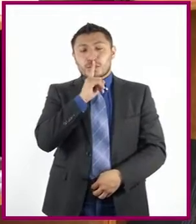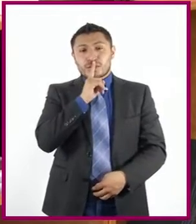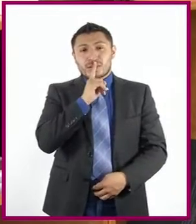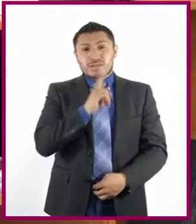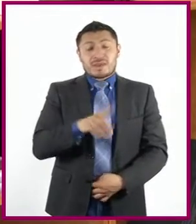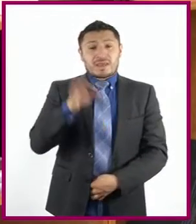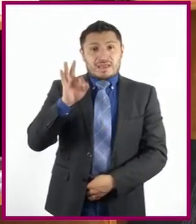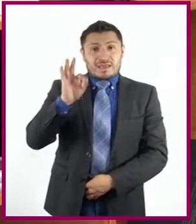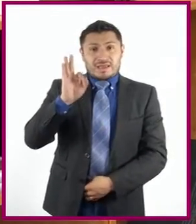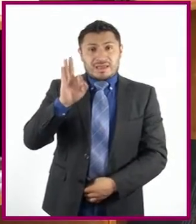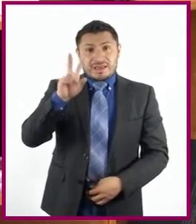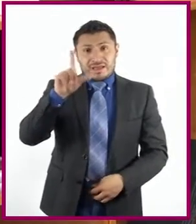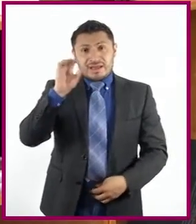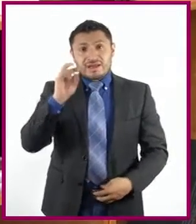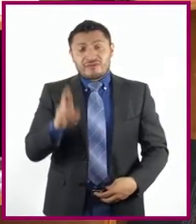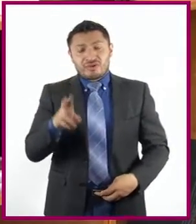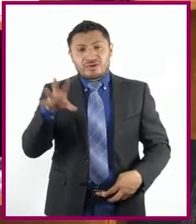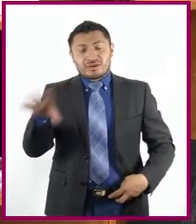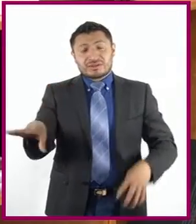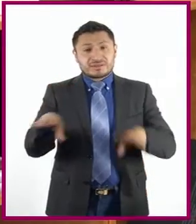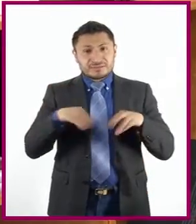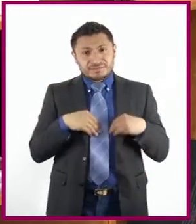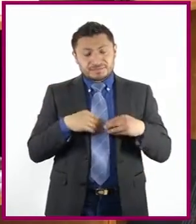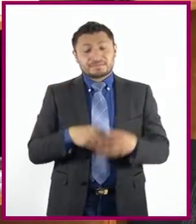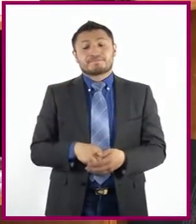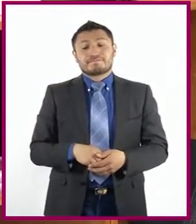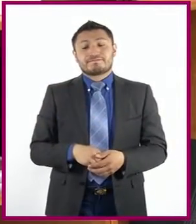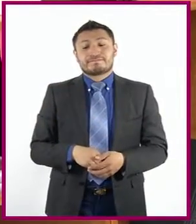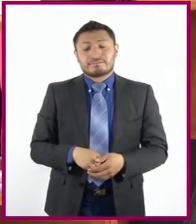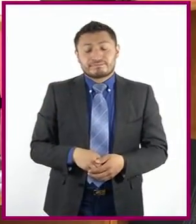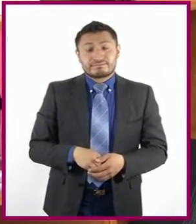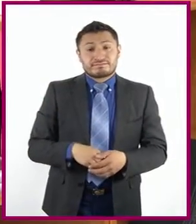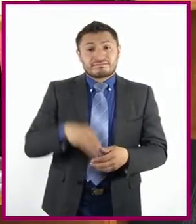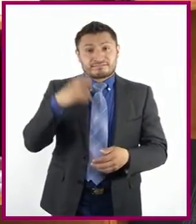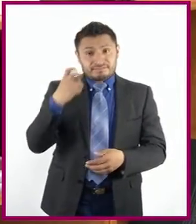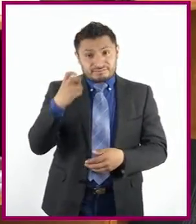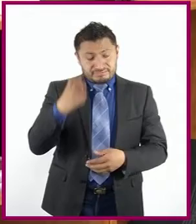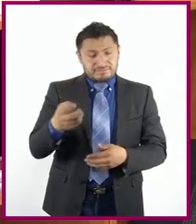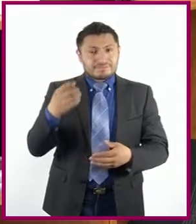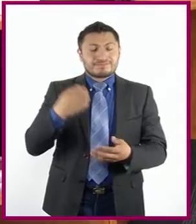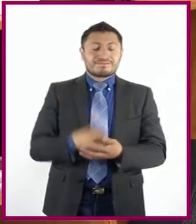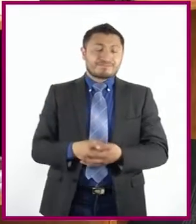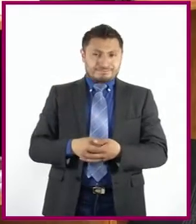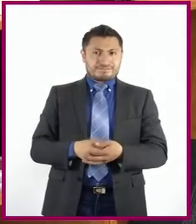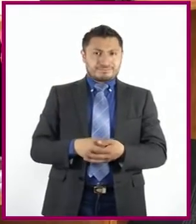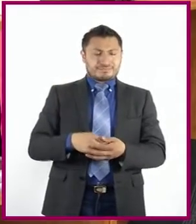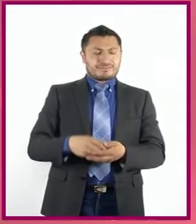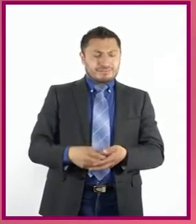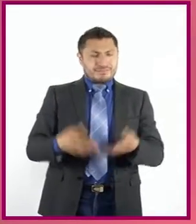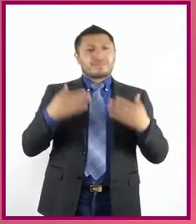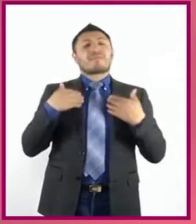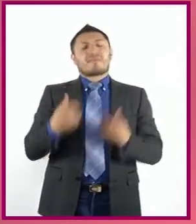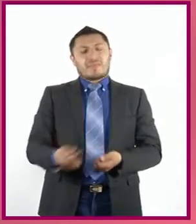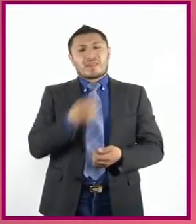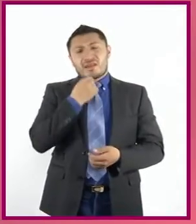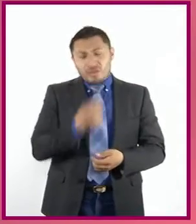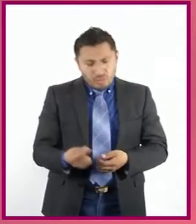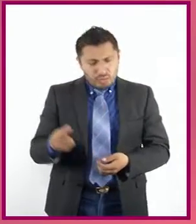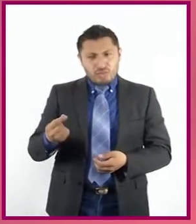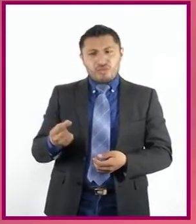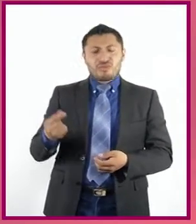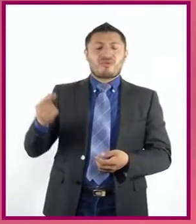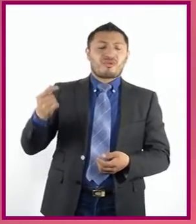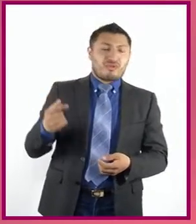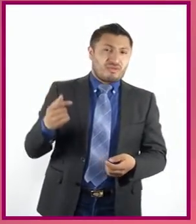Flor es adoptada. A partir de entonces, vemos cómo su mundo infantil se ve